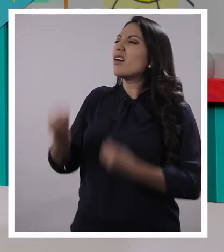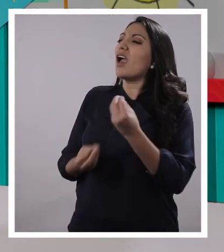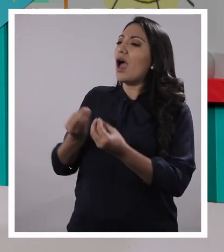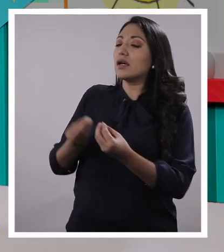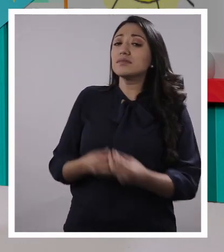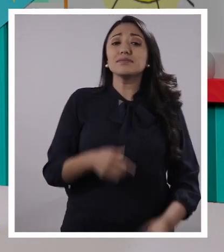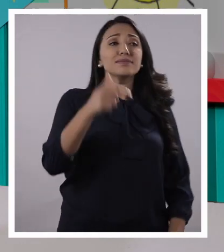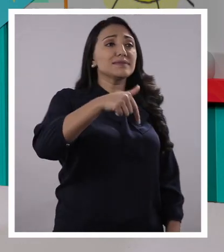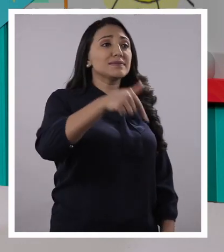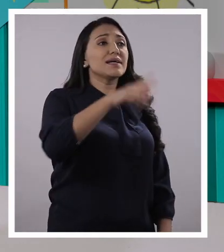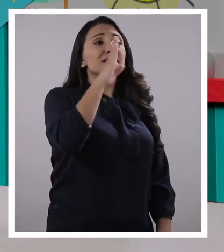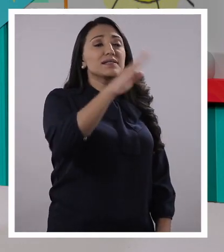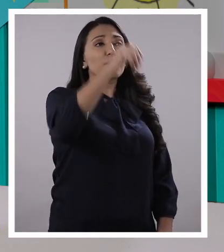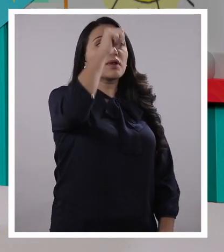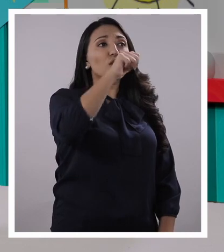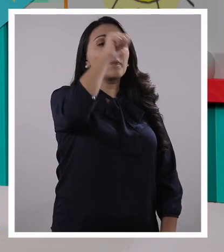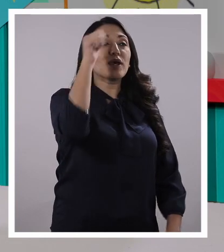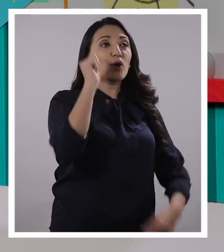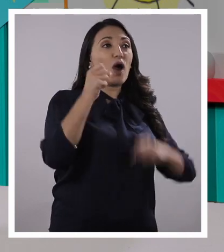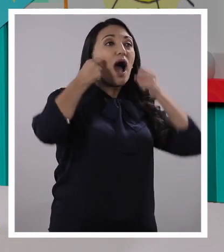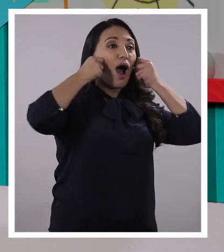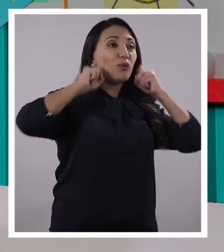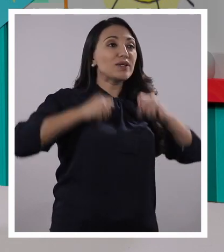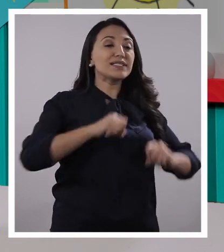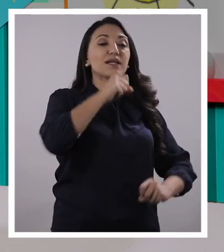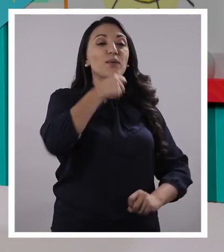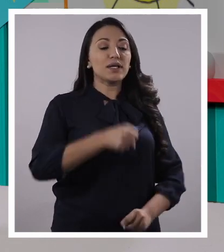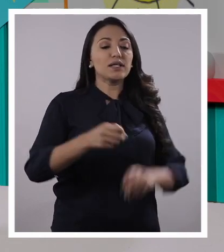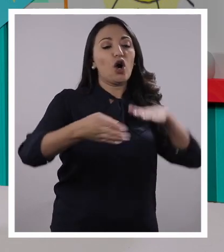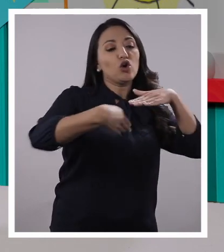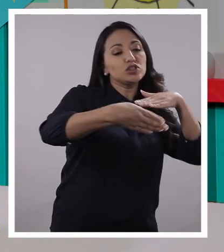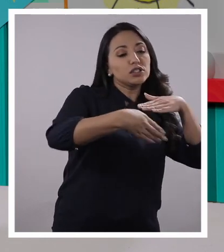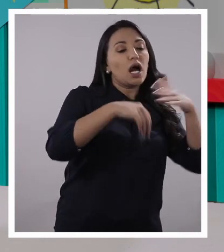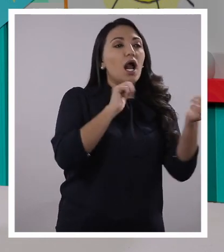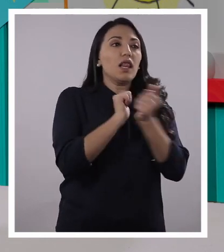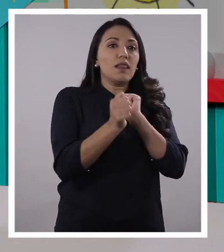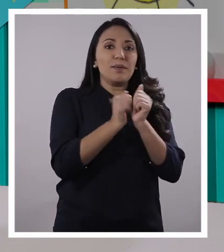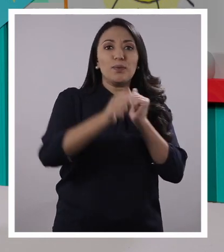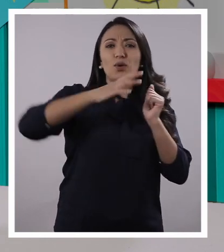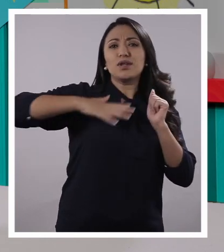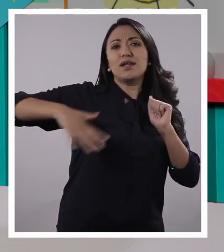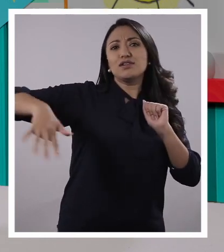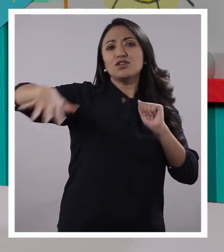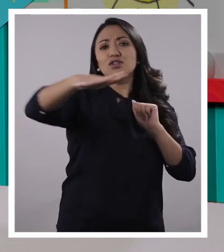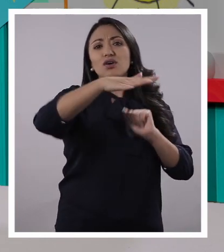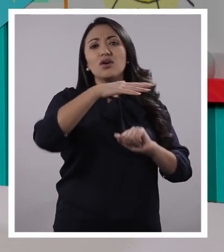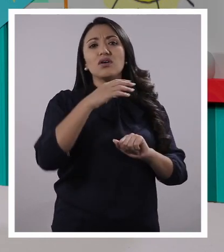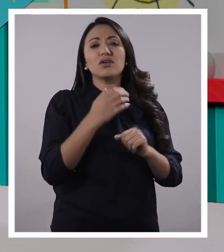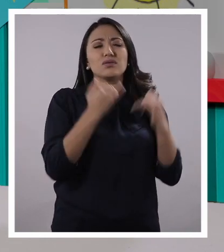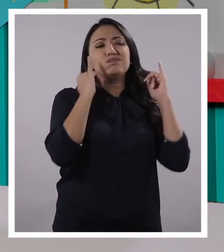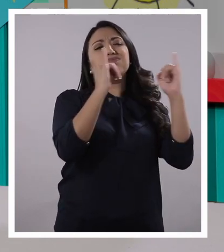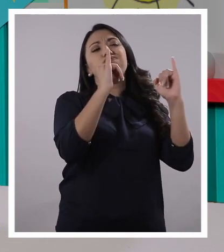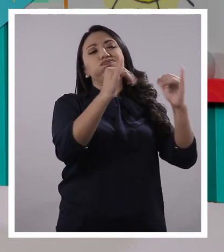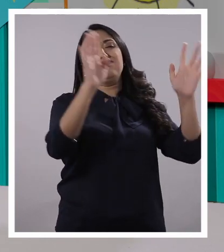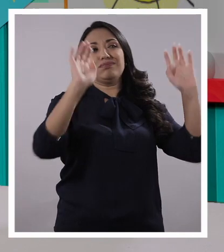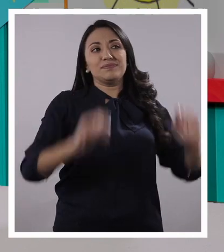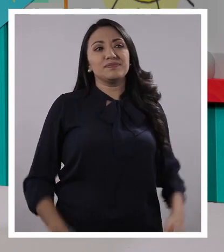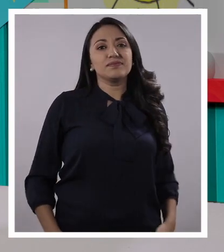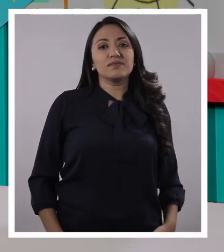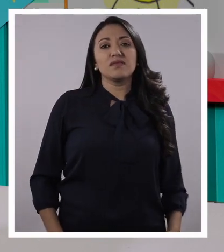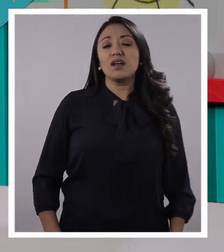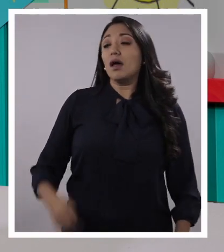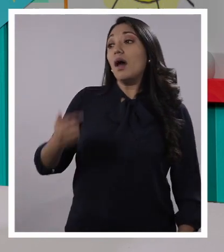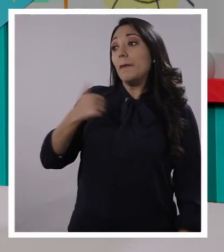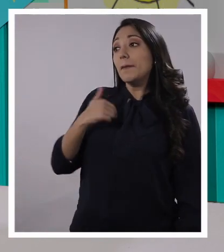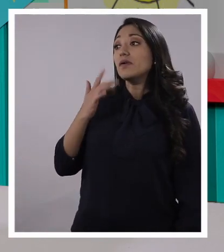abuelos siempre nos reúnen para hacer deporte, para cocinar algo y todos ponemos de parte. La pasamos súper. Ah, ¿sabes qué?